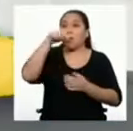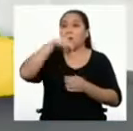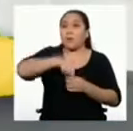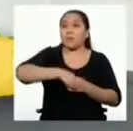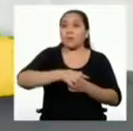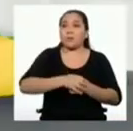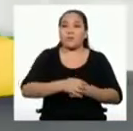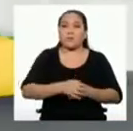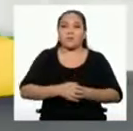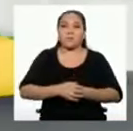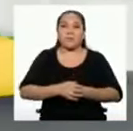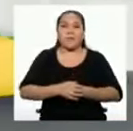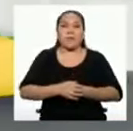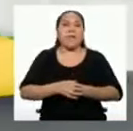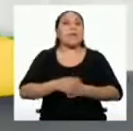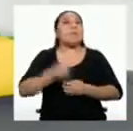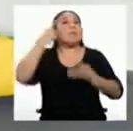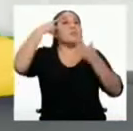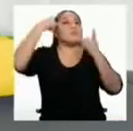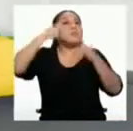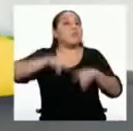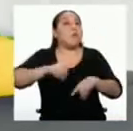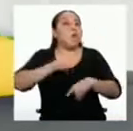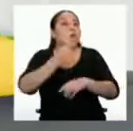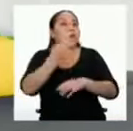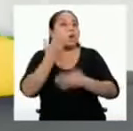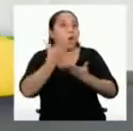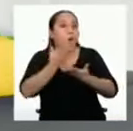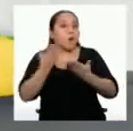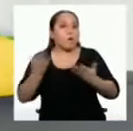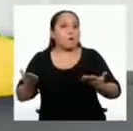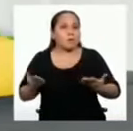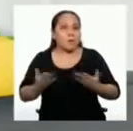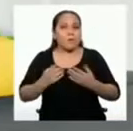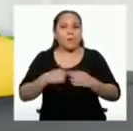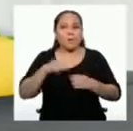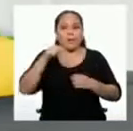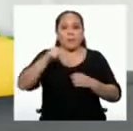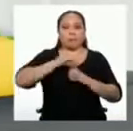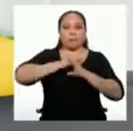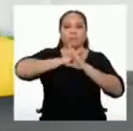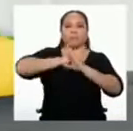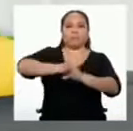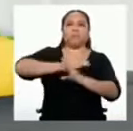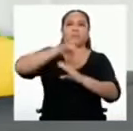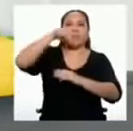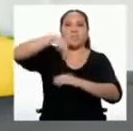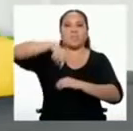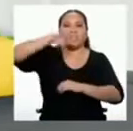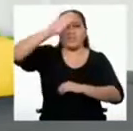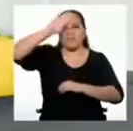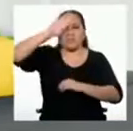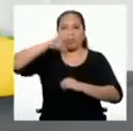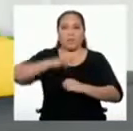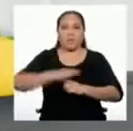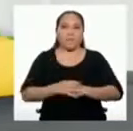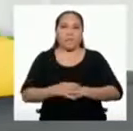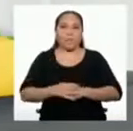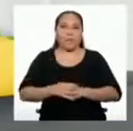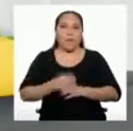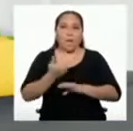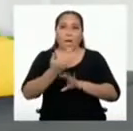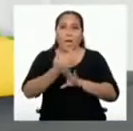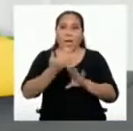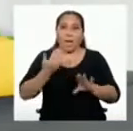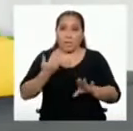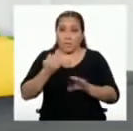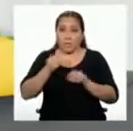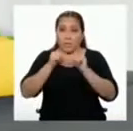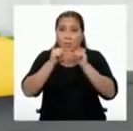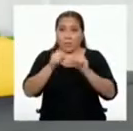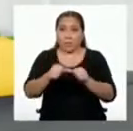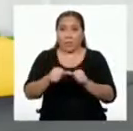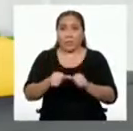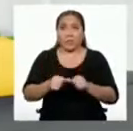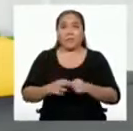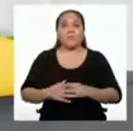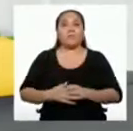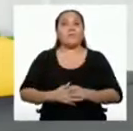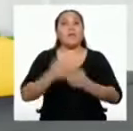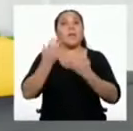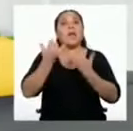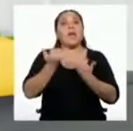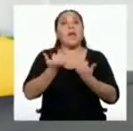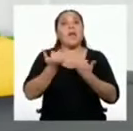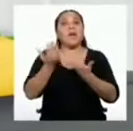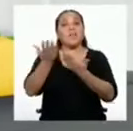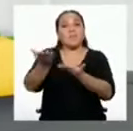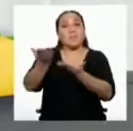Tuvo que tomar algunas decisiones para hacerle frente a esta enfermedad. Ahora, antes de continuar, es momento de darle